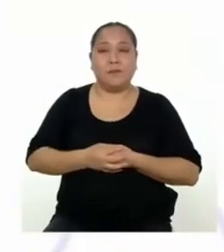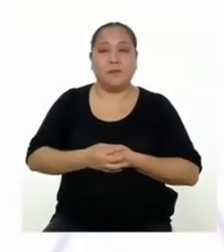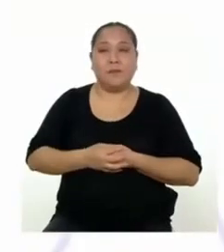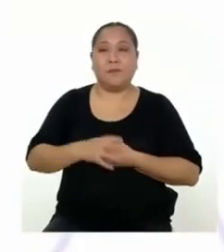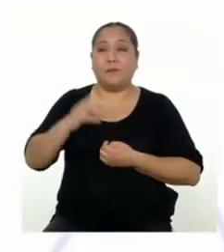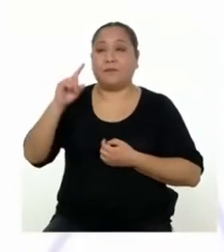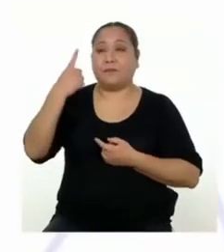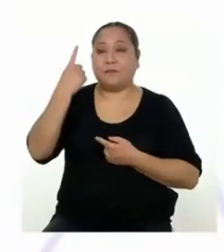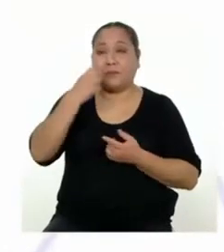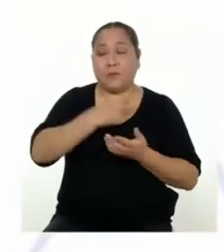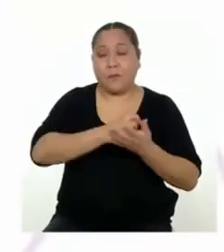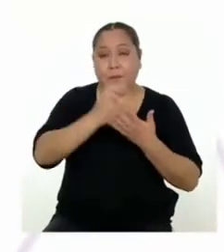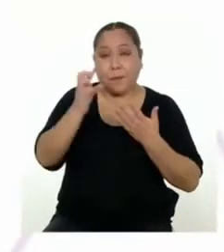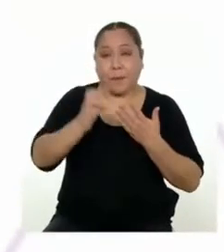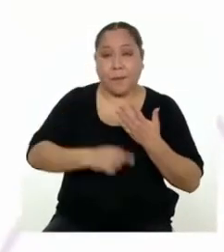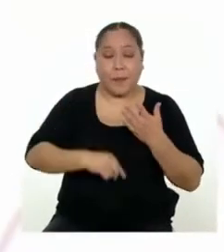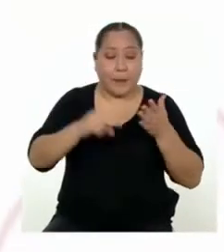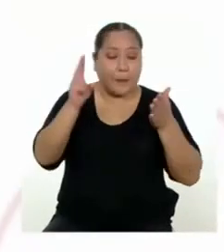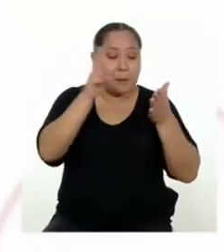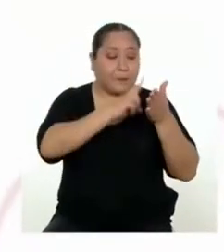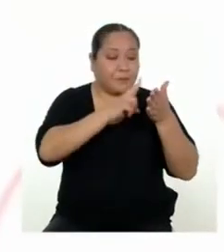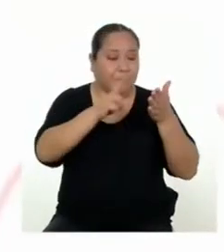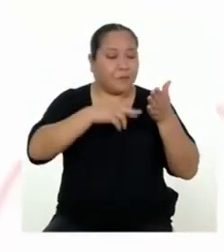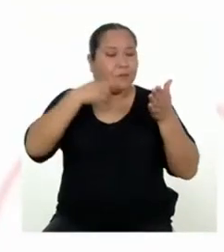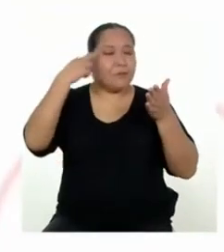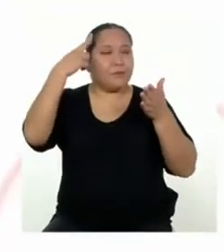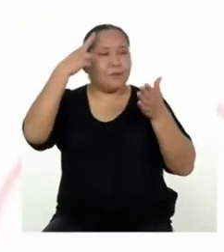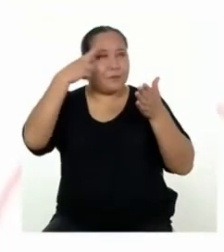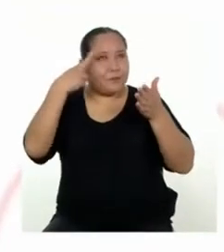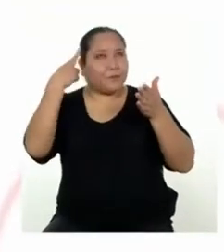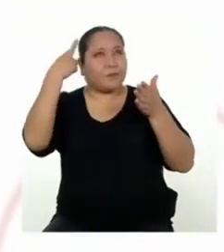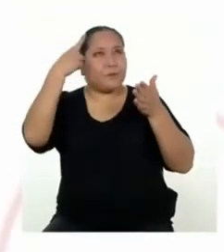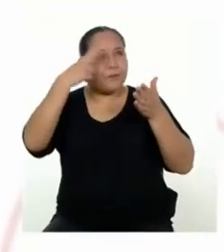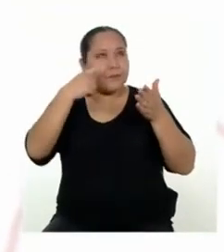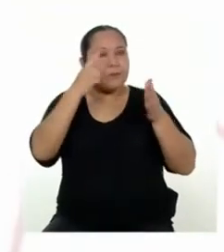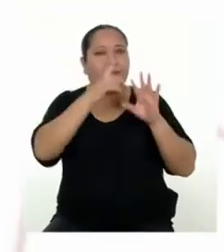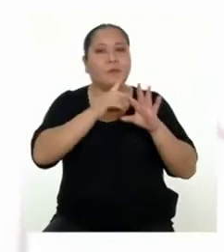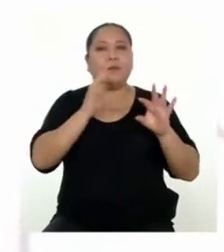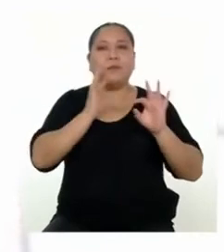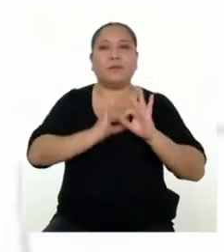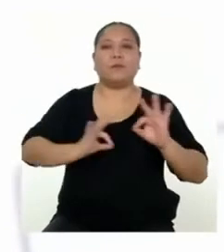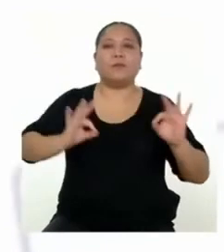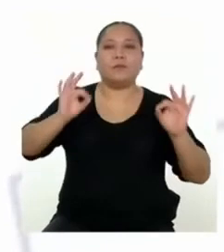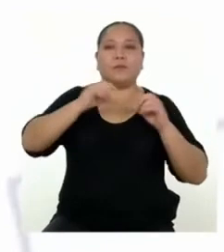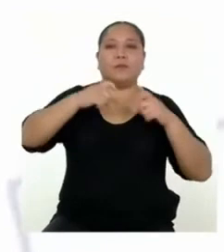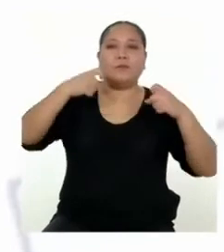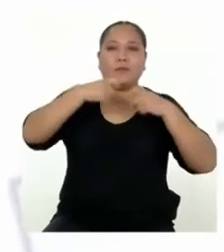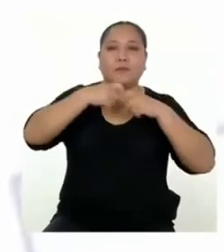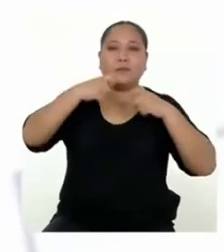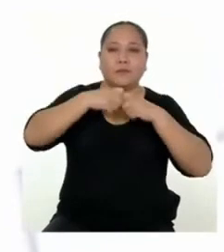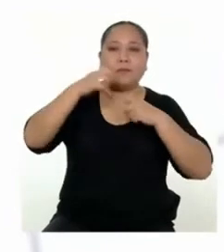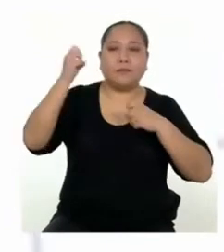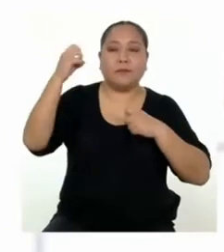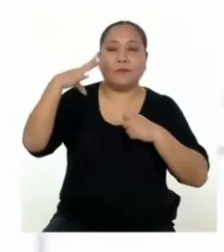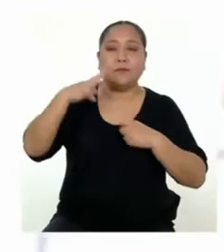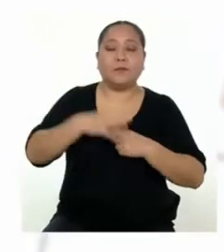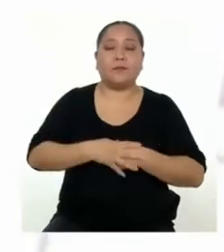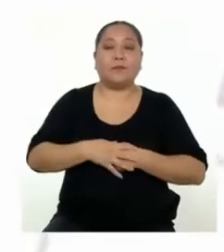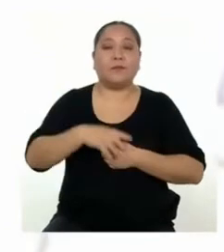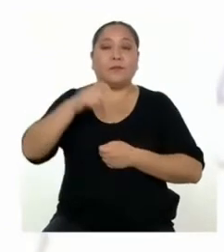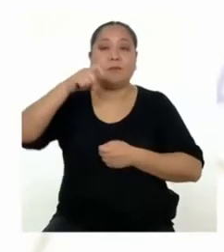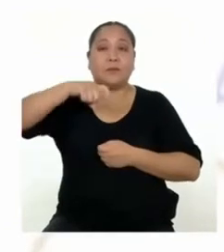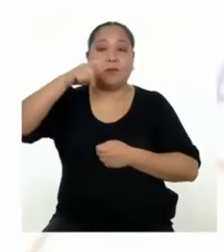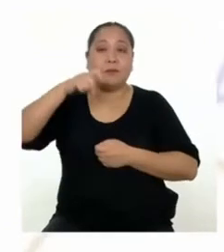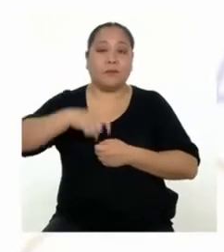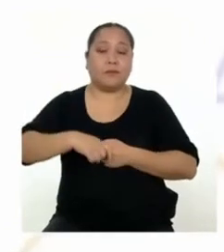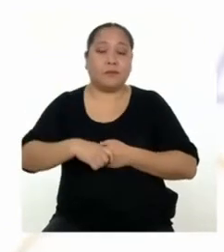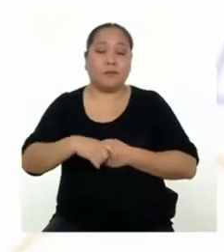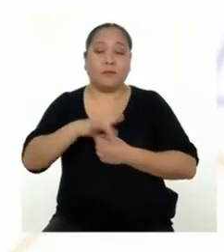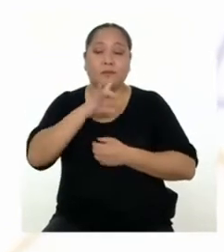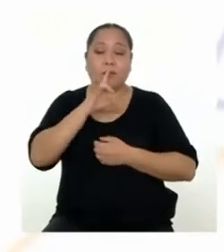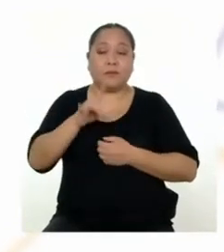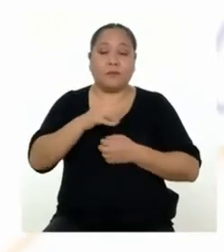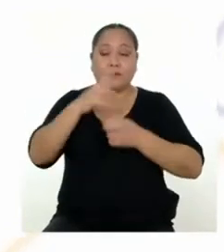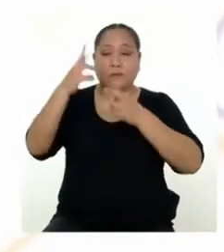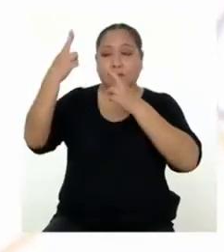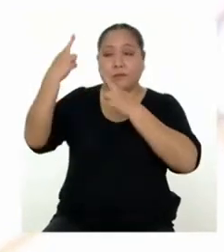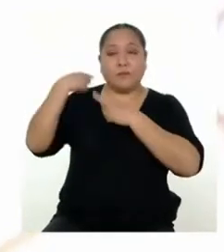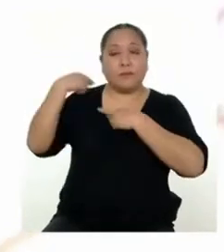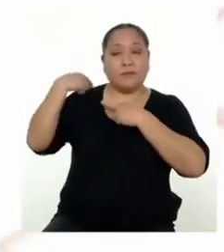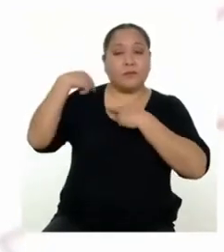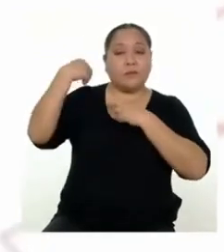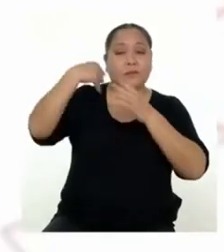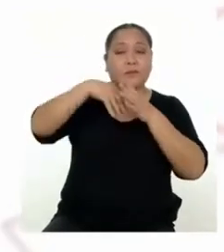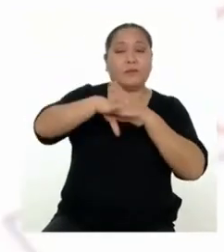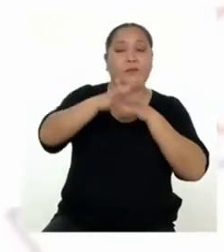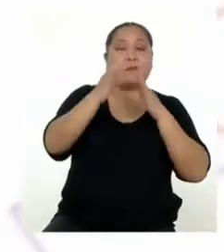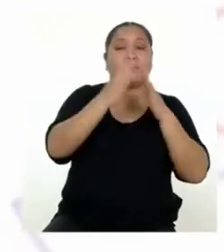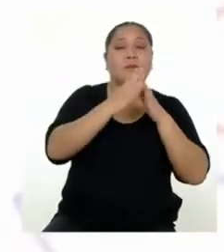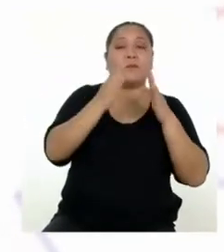En el primer programa leímos y reflexionamos sobre la importancia de la energía eléctrica y la necesidad del consumo responsable en el